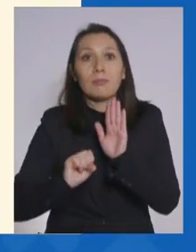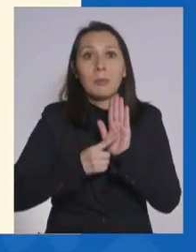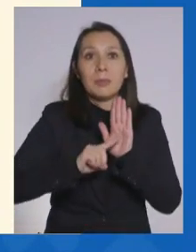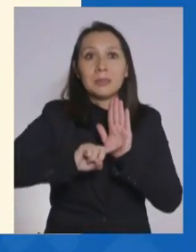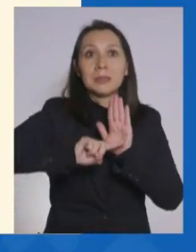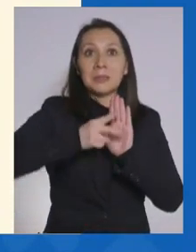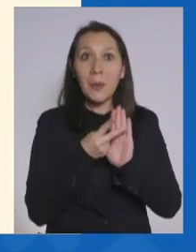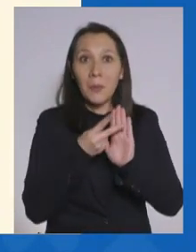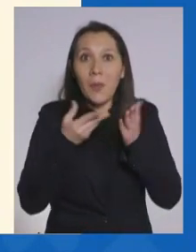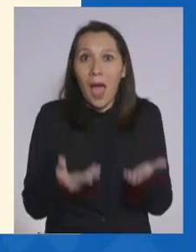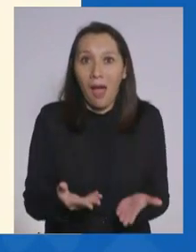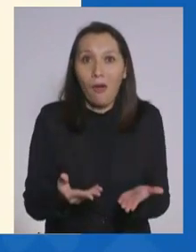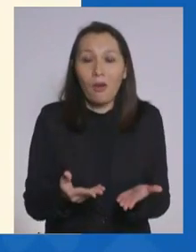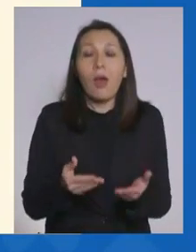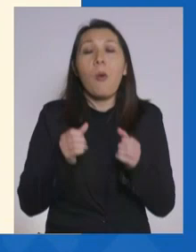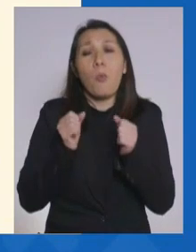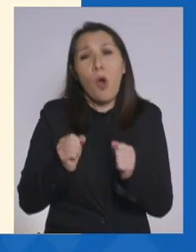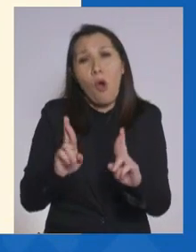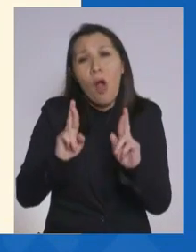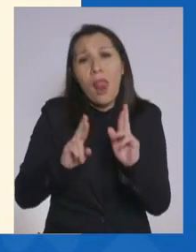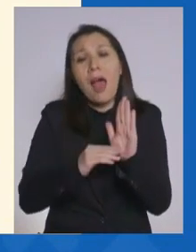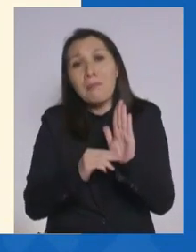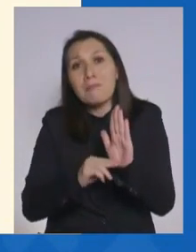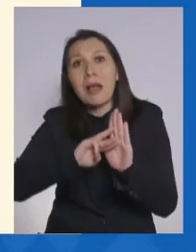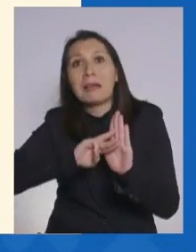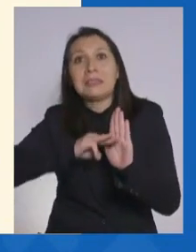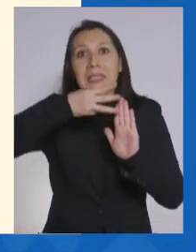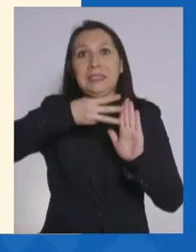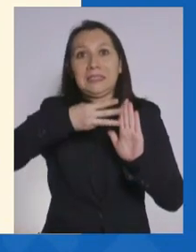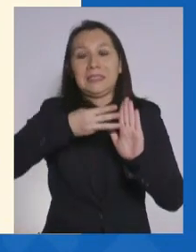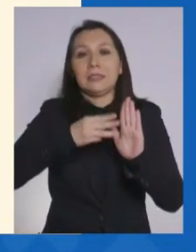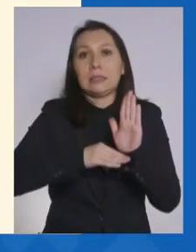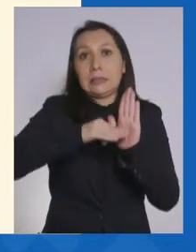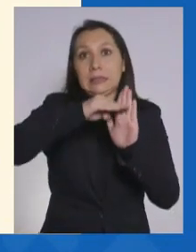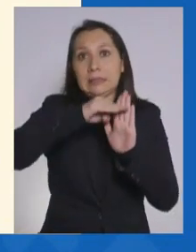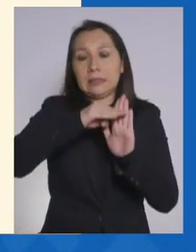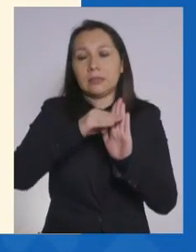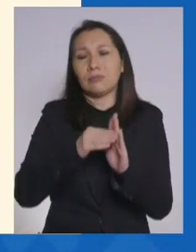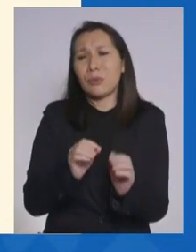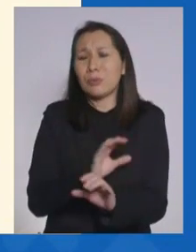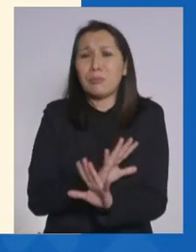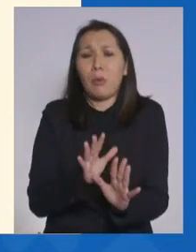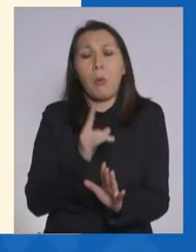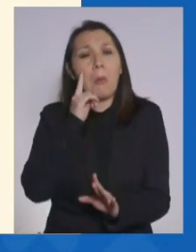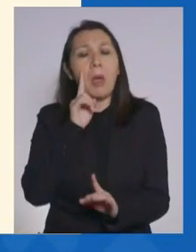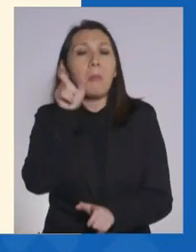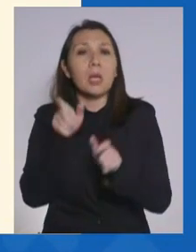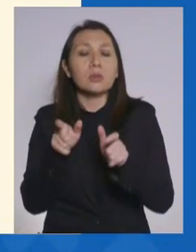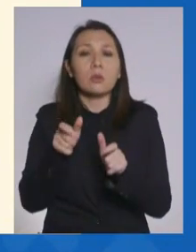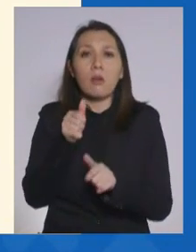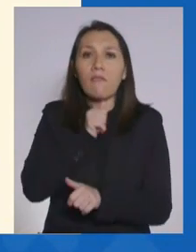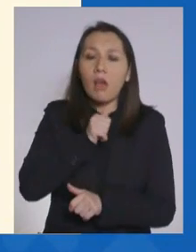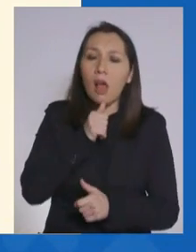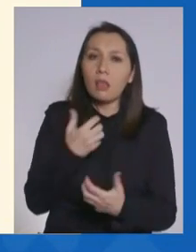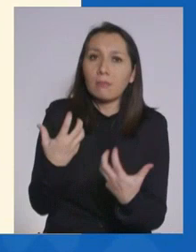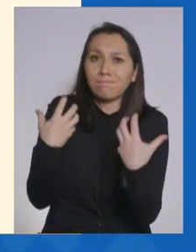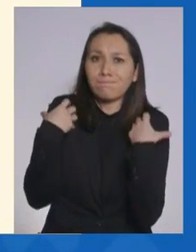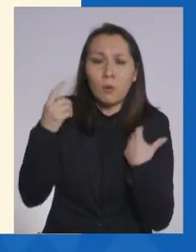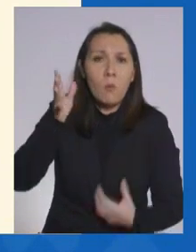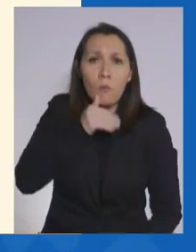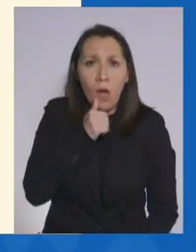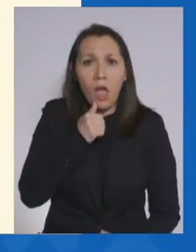pudiéramos pasar a la etapa 3. Sería terrible que, por falta de cuidado, por falta de